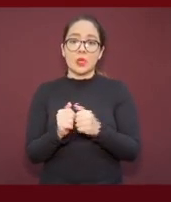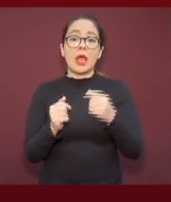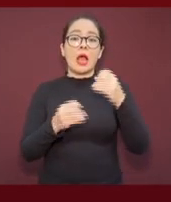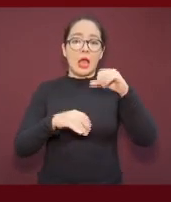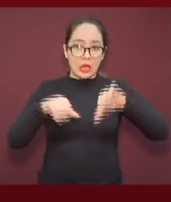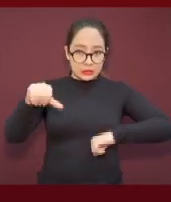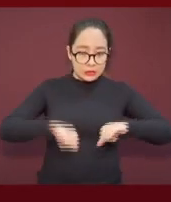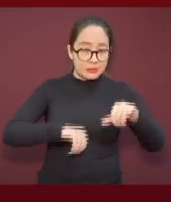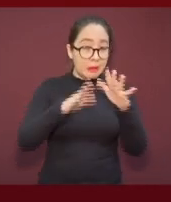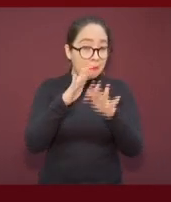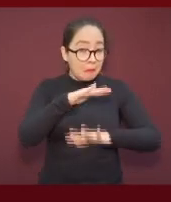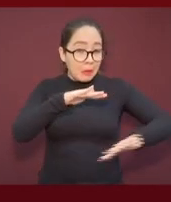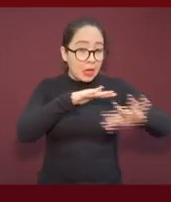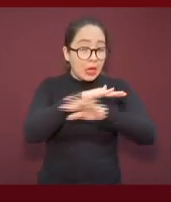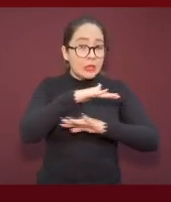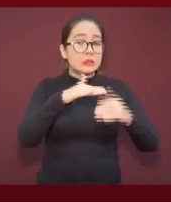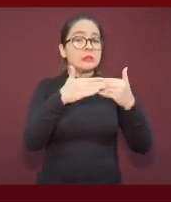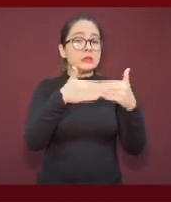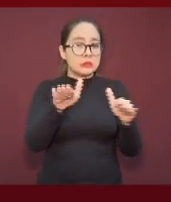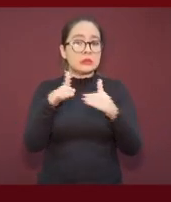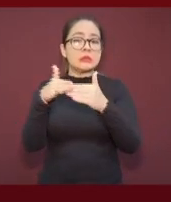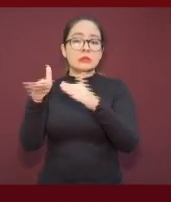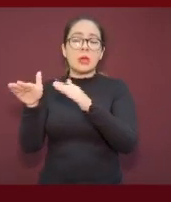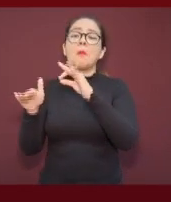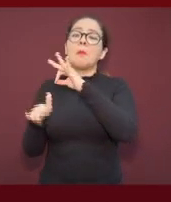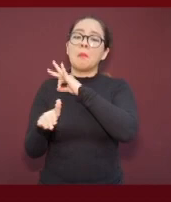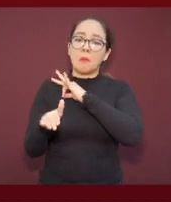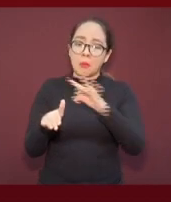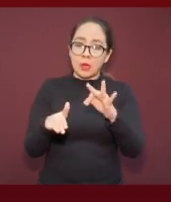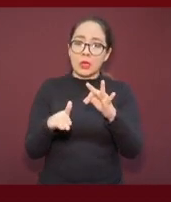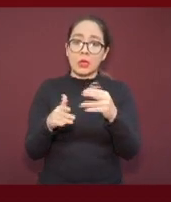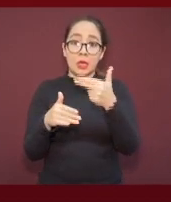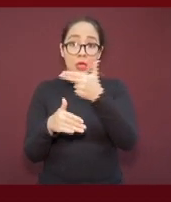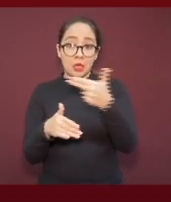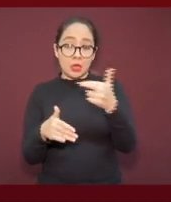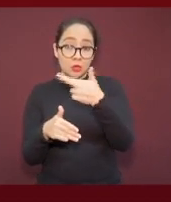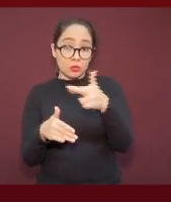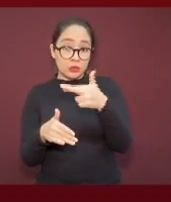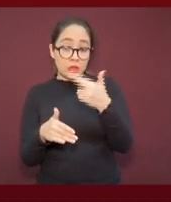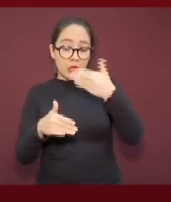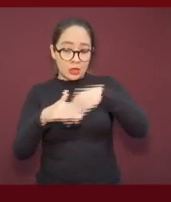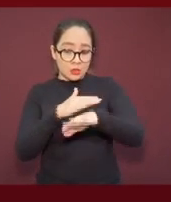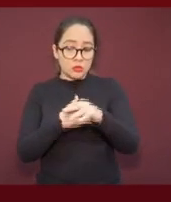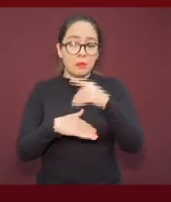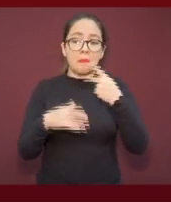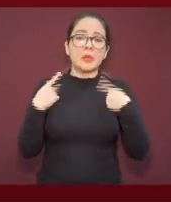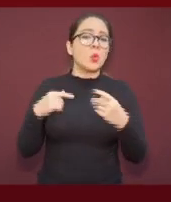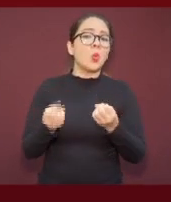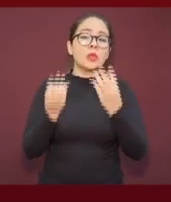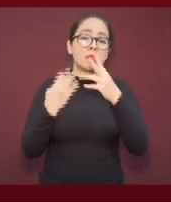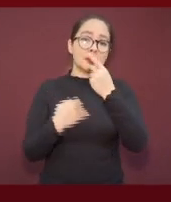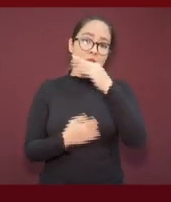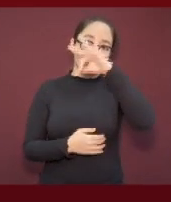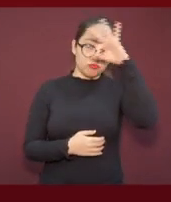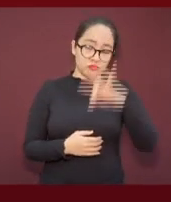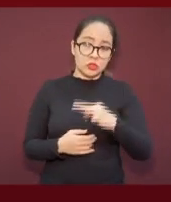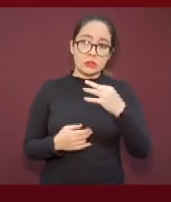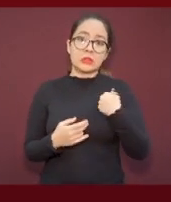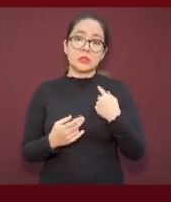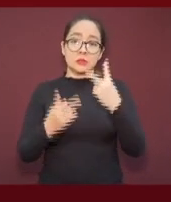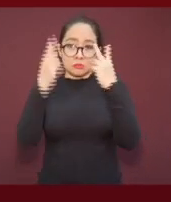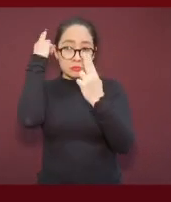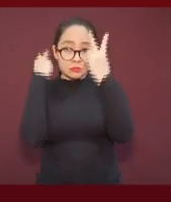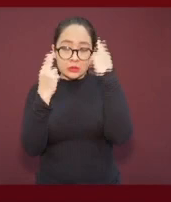Los restaurantes y los hoteles al 25% y los servicios de peluquería a domicilio. En nivel rojo siguen